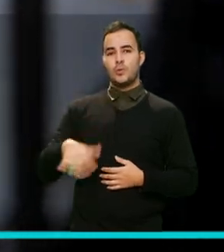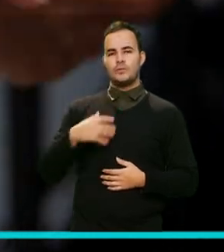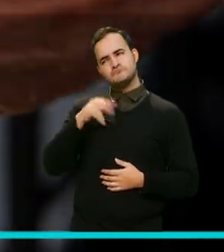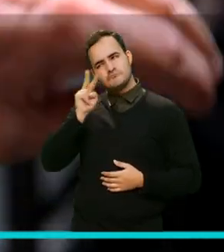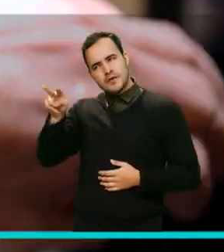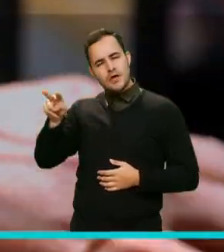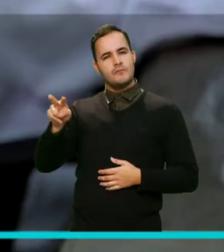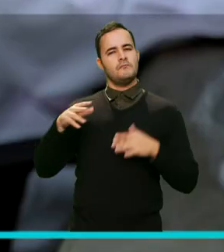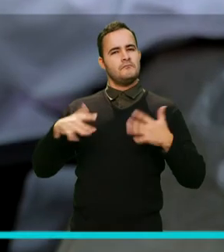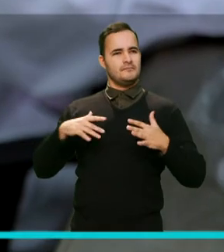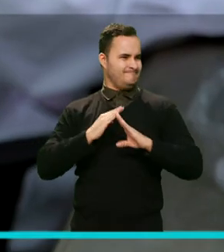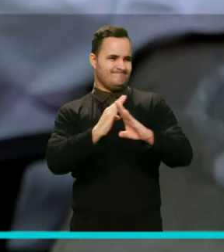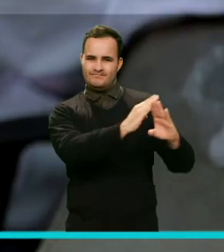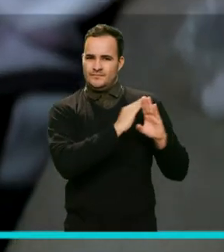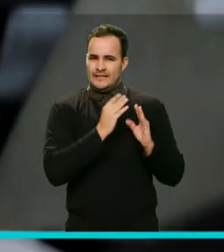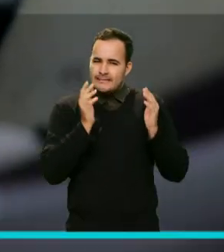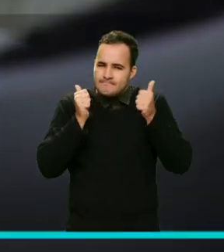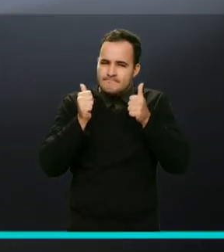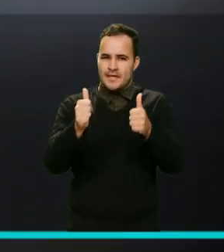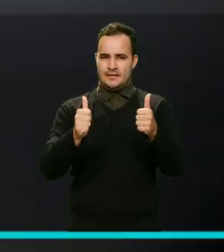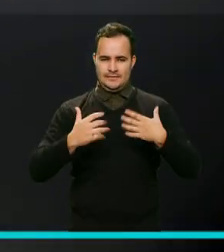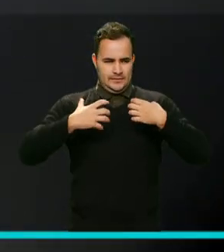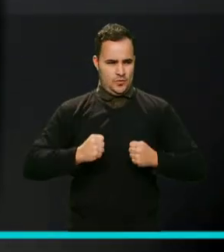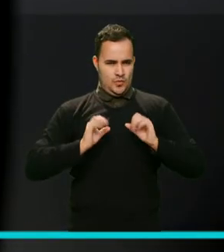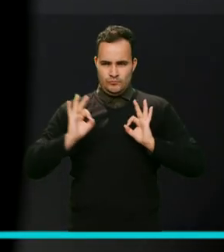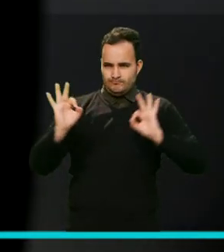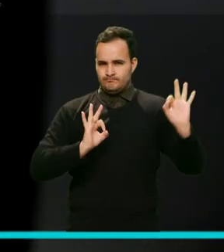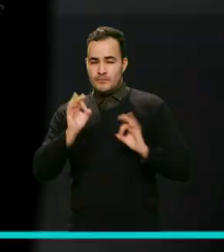verdad hay una seguridad, diría yo, extrema.